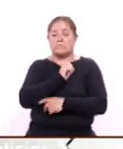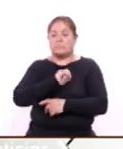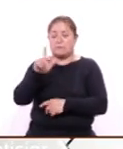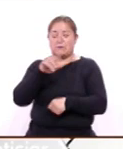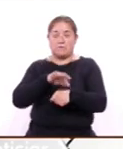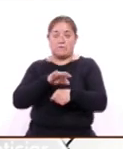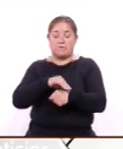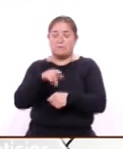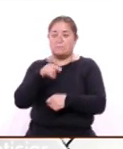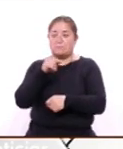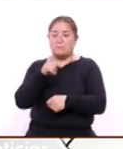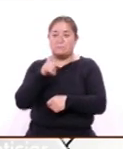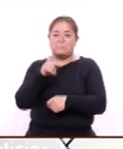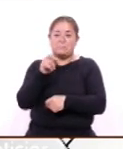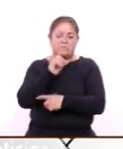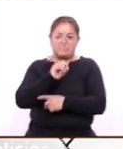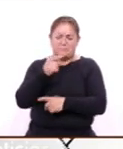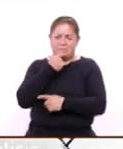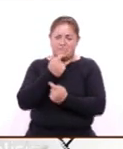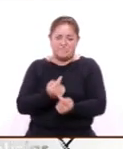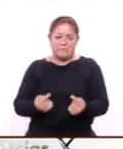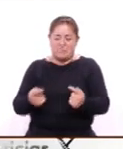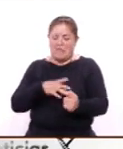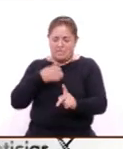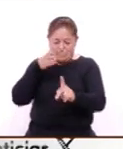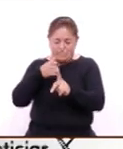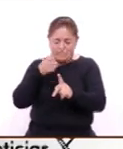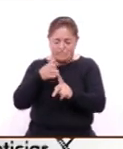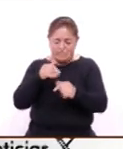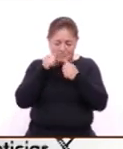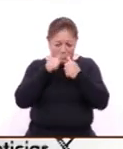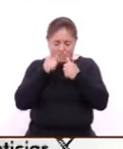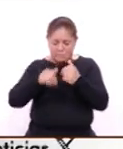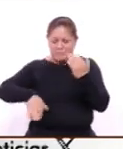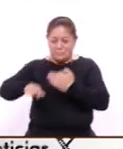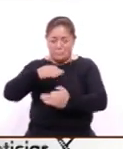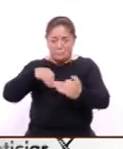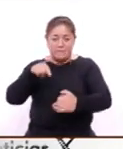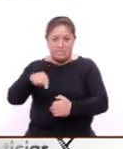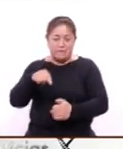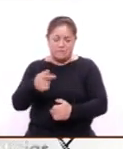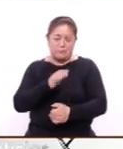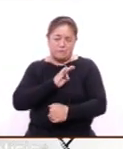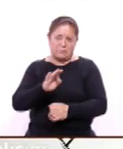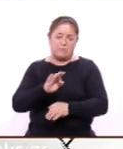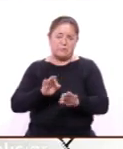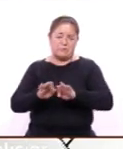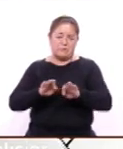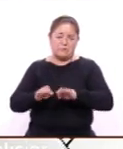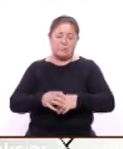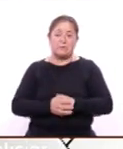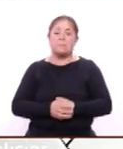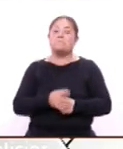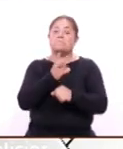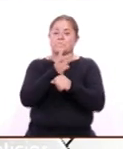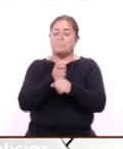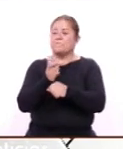adecuada con material para que ellos también puedan trabajar. De verdad los invito porque son